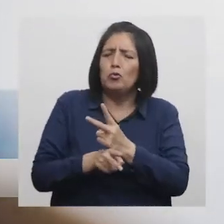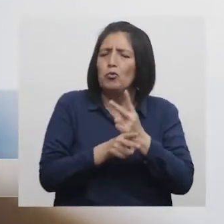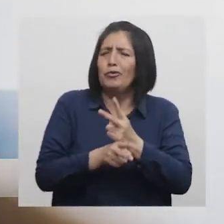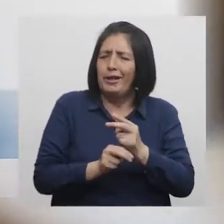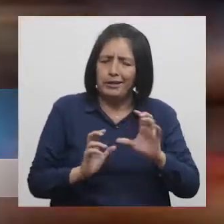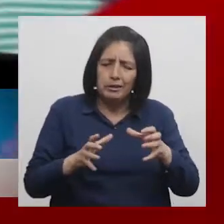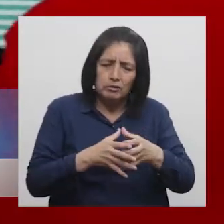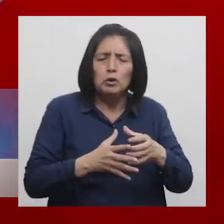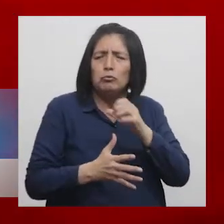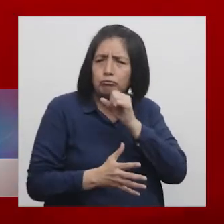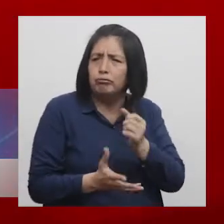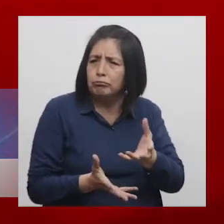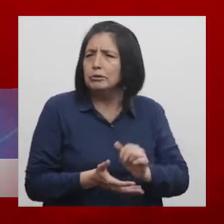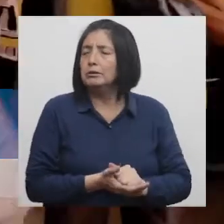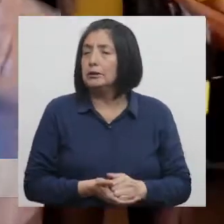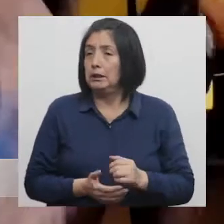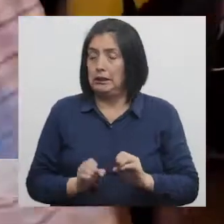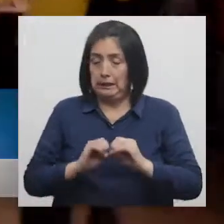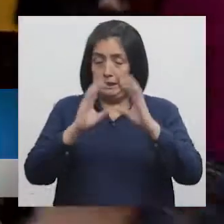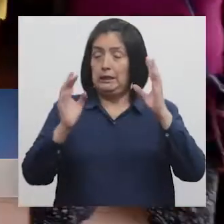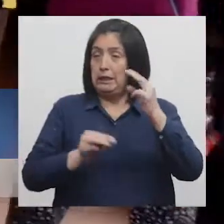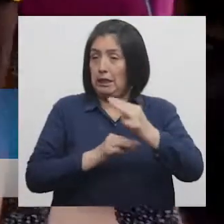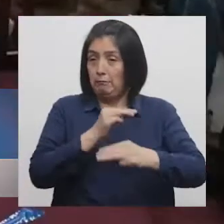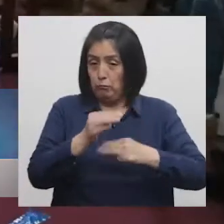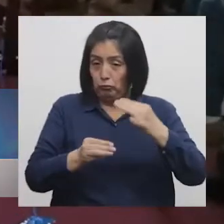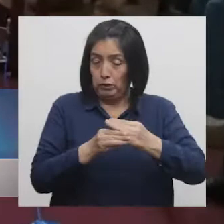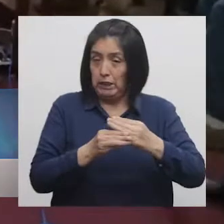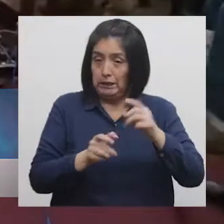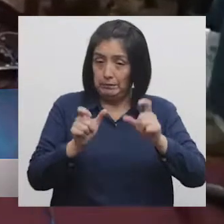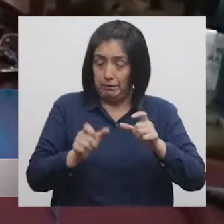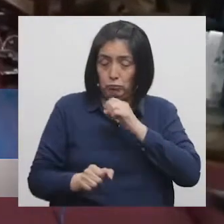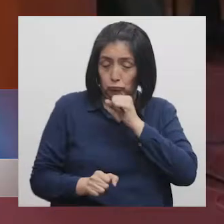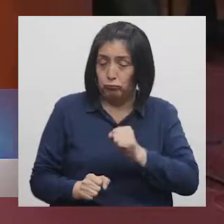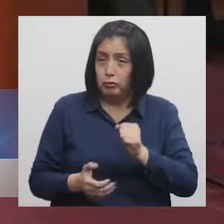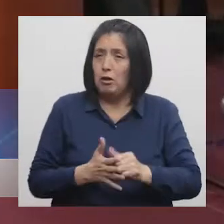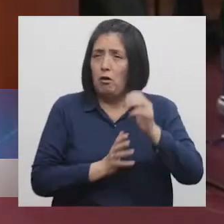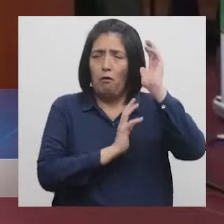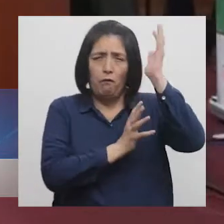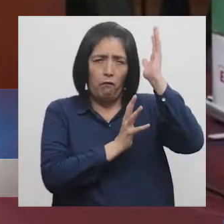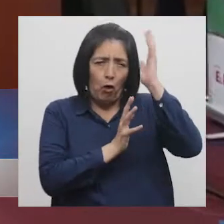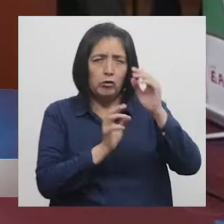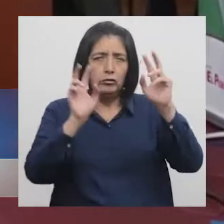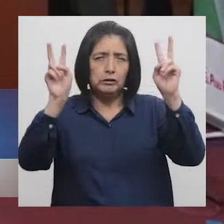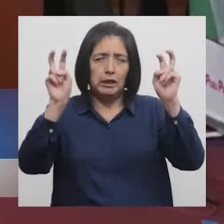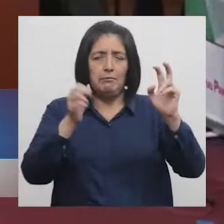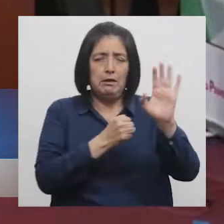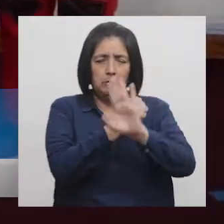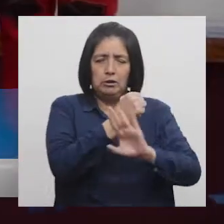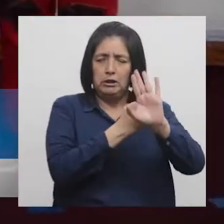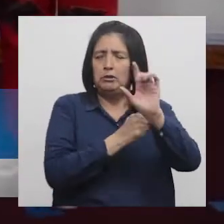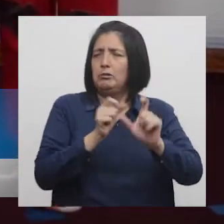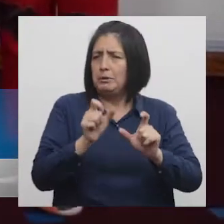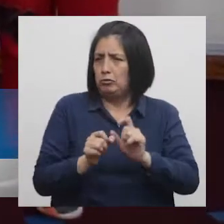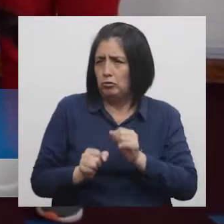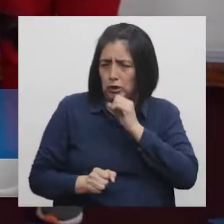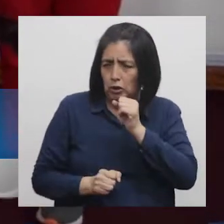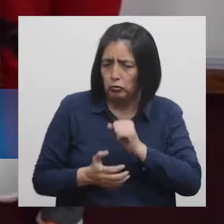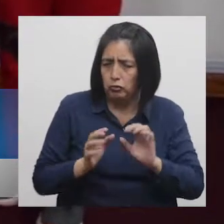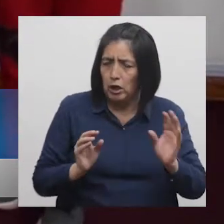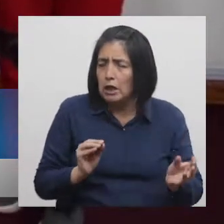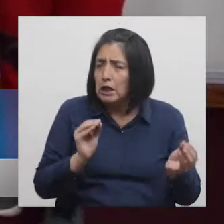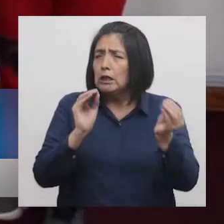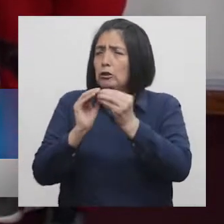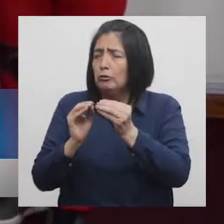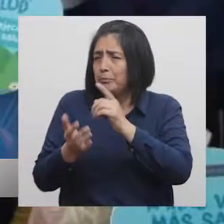grupo humano. En el Día Mundial del Adulto Mayor, se realizó el foro Protegiendo a la Persona Adulta Mayor, incorporación de la